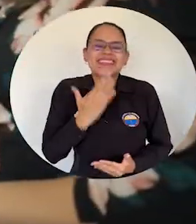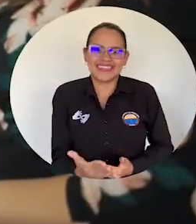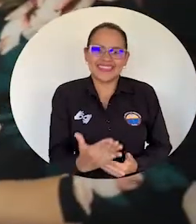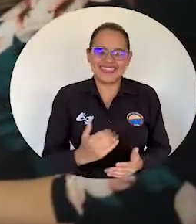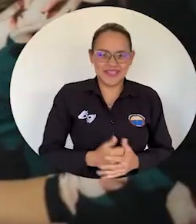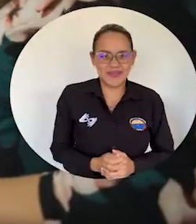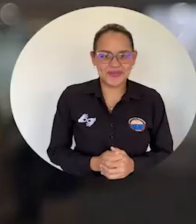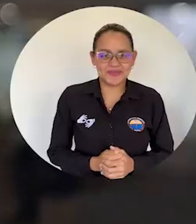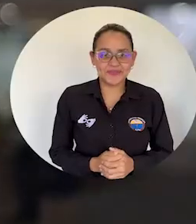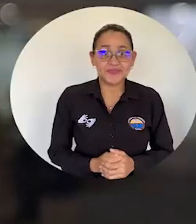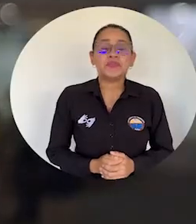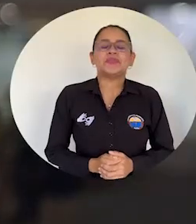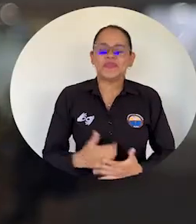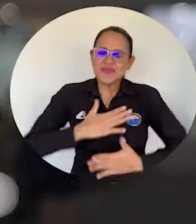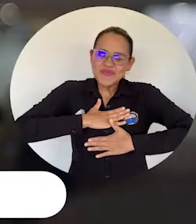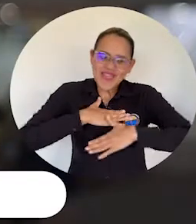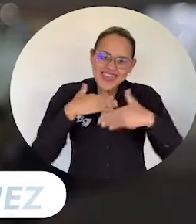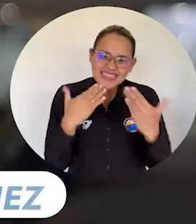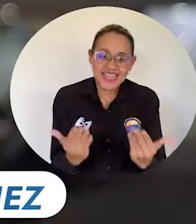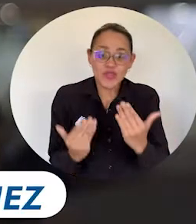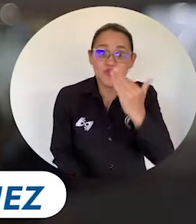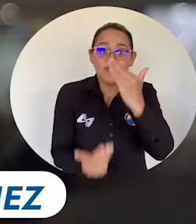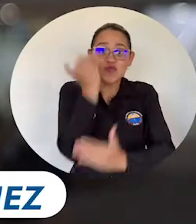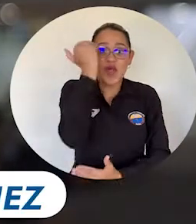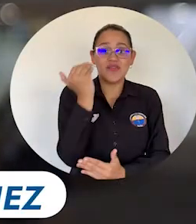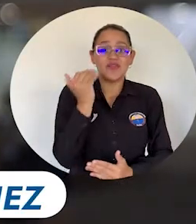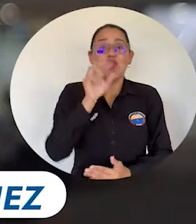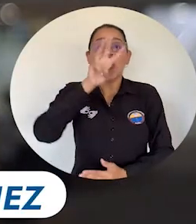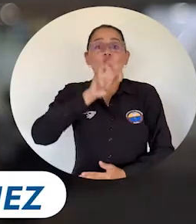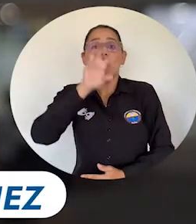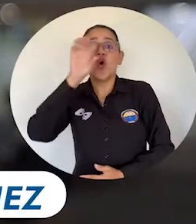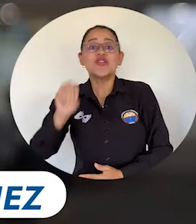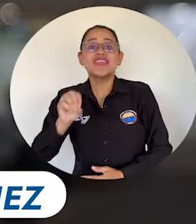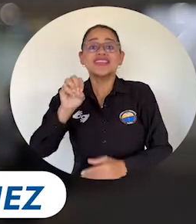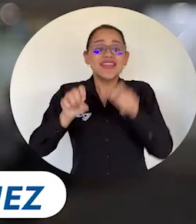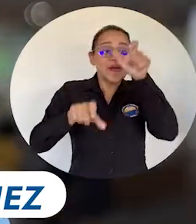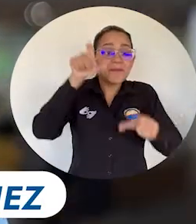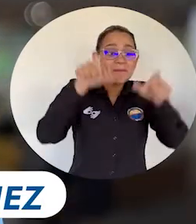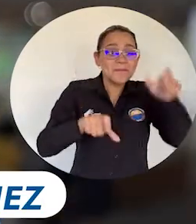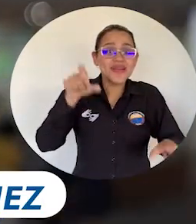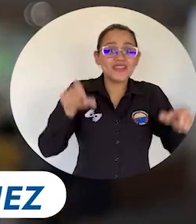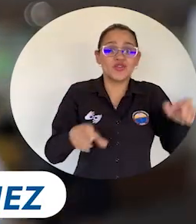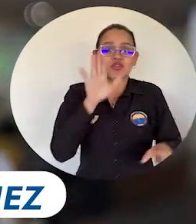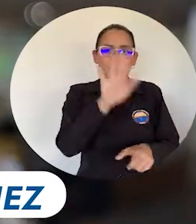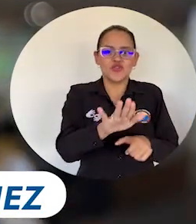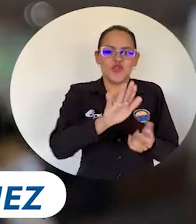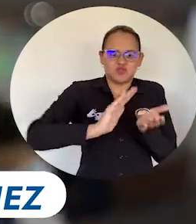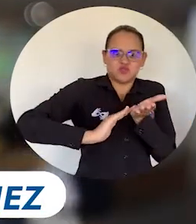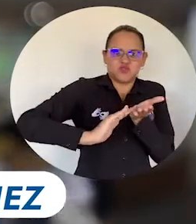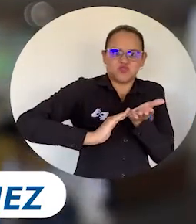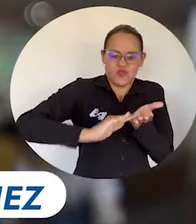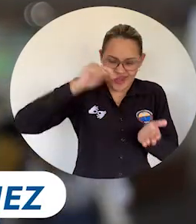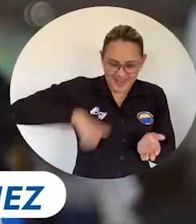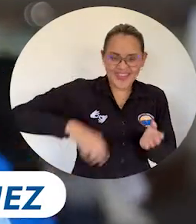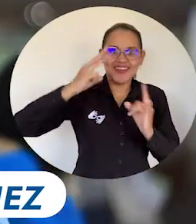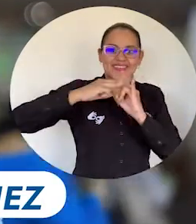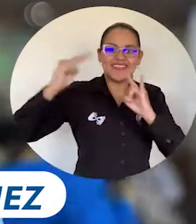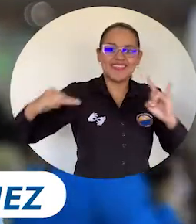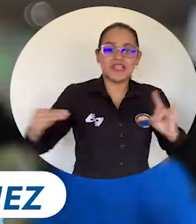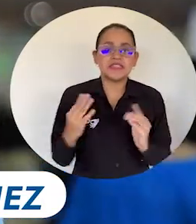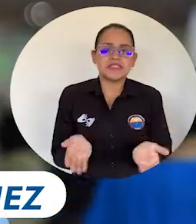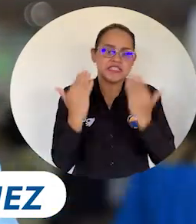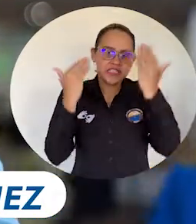a los nuevos 80 conciliadores y conciliadoras en Derecho de la Universidad del Magdalena para que a través de esta certificación